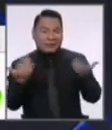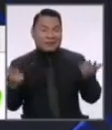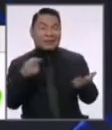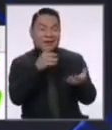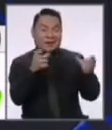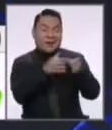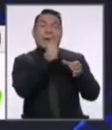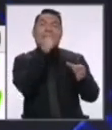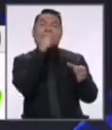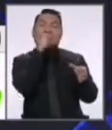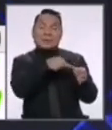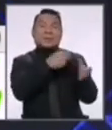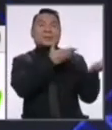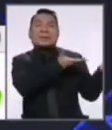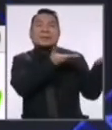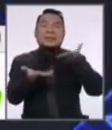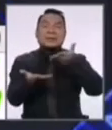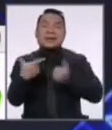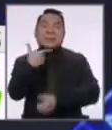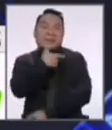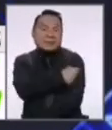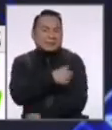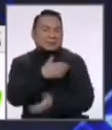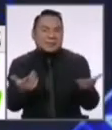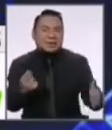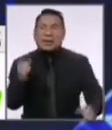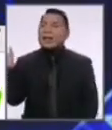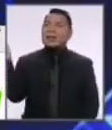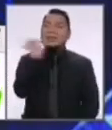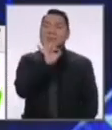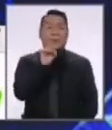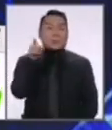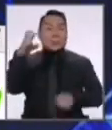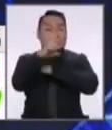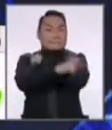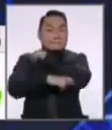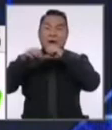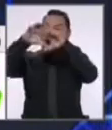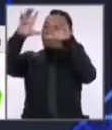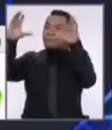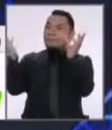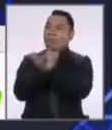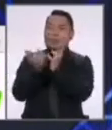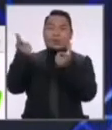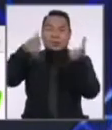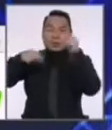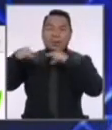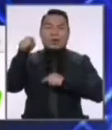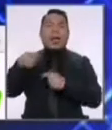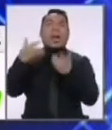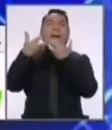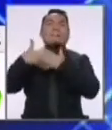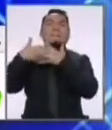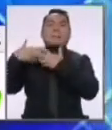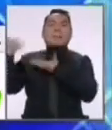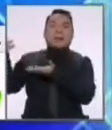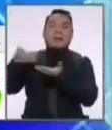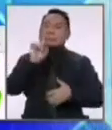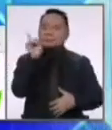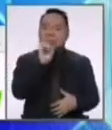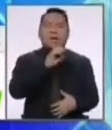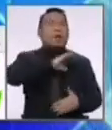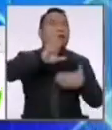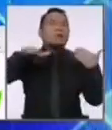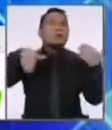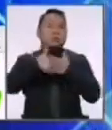que el sector privado traiga las vacunas. Ningún país, ningún laboratorio de los que están produciendo vacunas lo está haciendo de esta manera. Todo se está